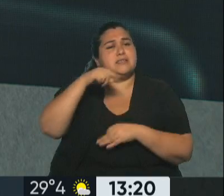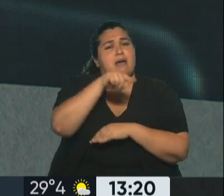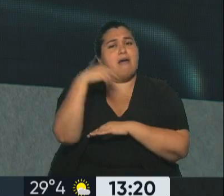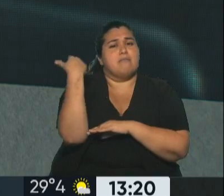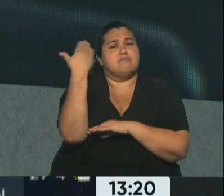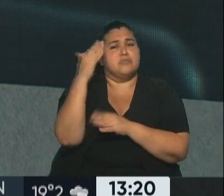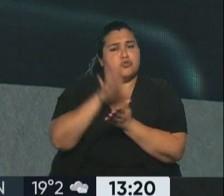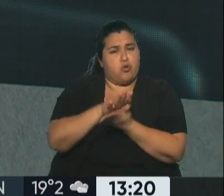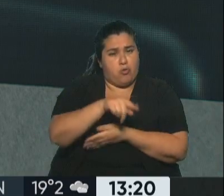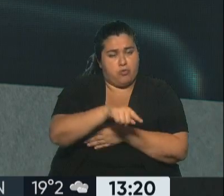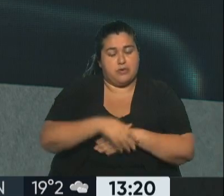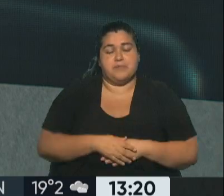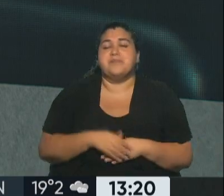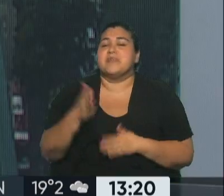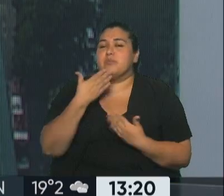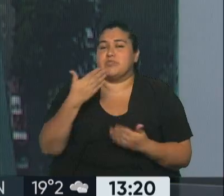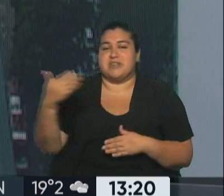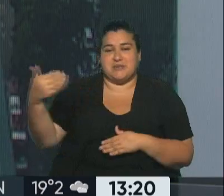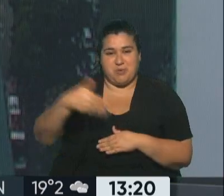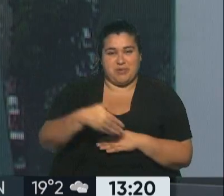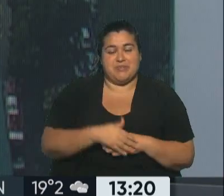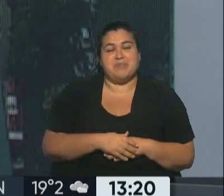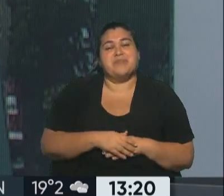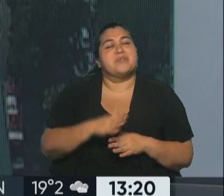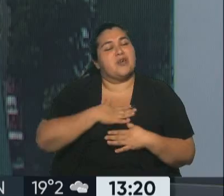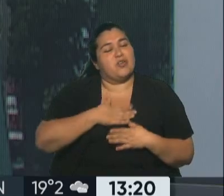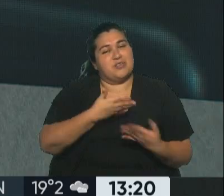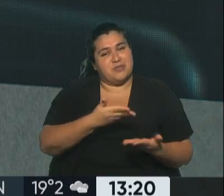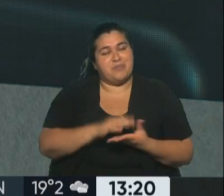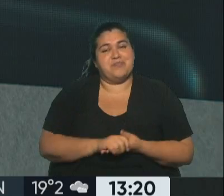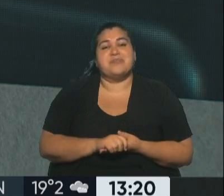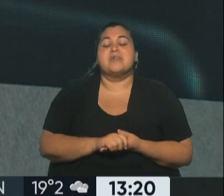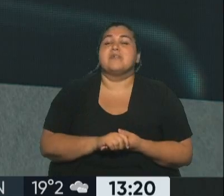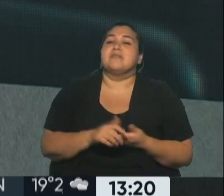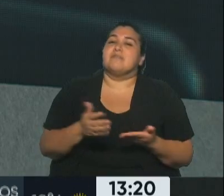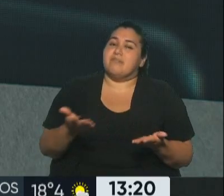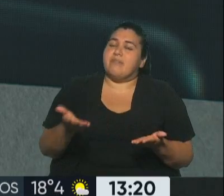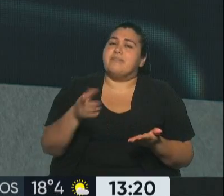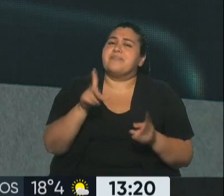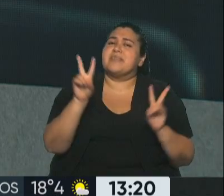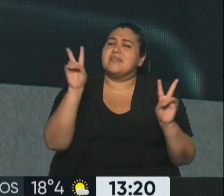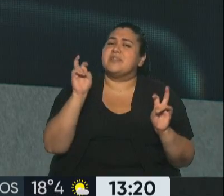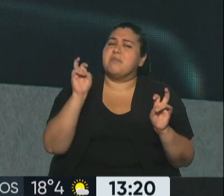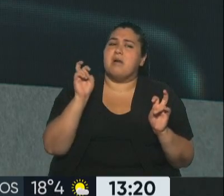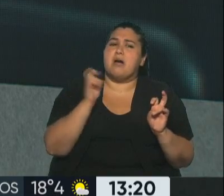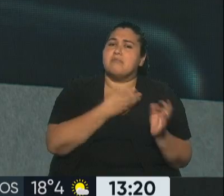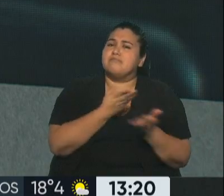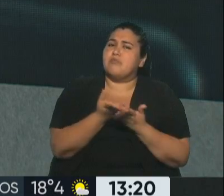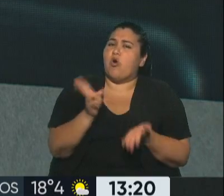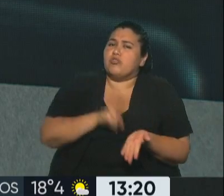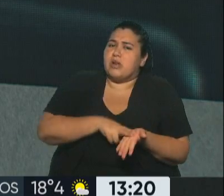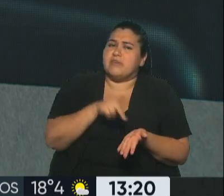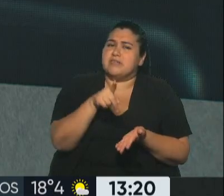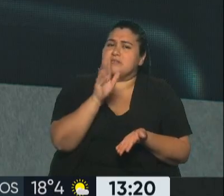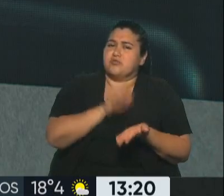en esta causa. Doctor, gracias por venir. Un placer, gracias por Igualmente, el placer es nuestro. A ver, este nuevo pedido del fiscal